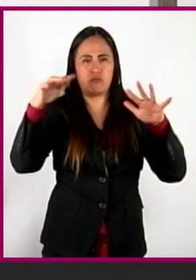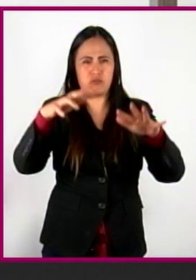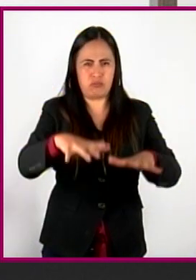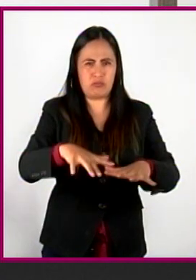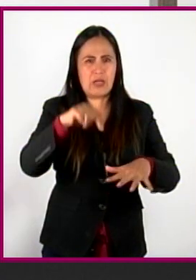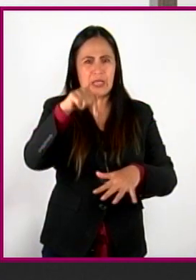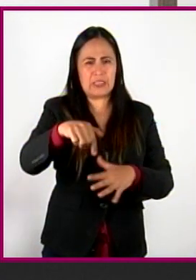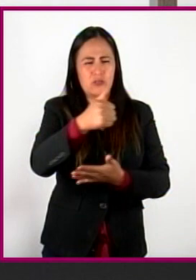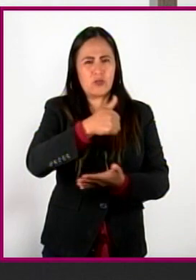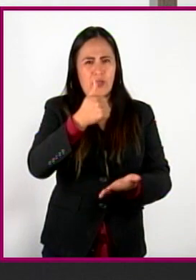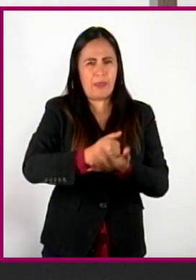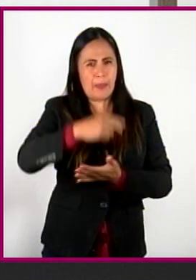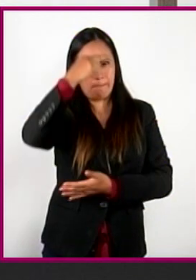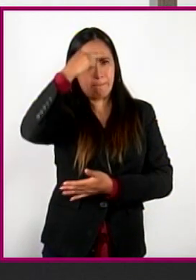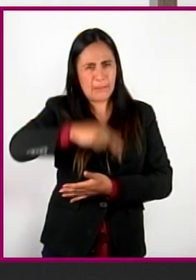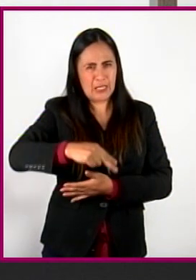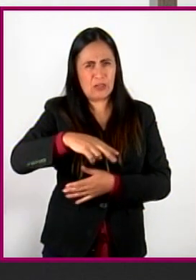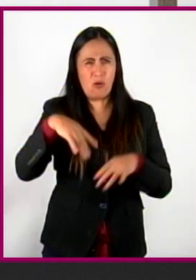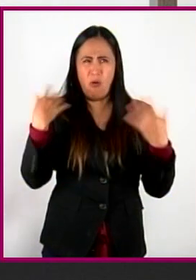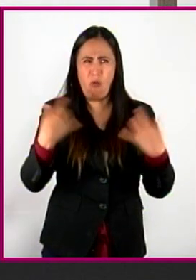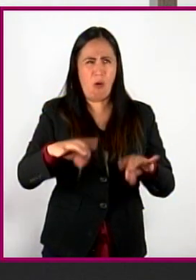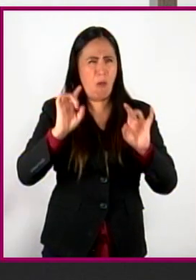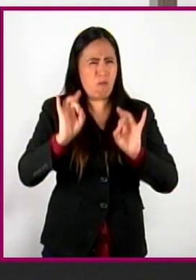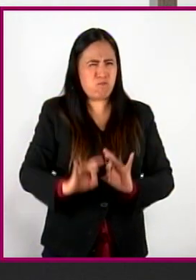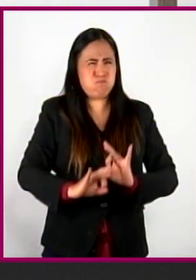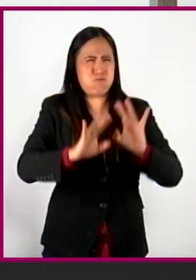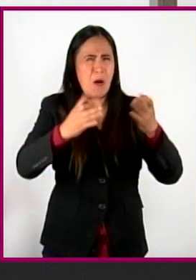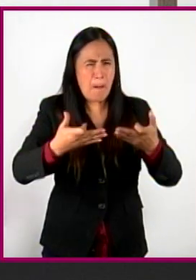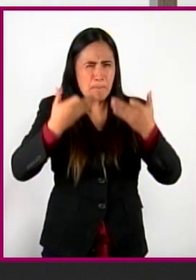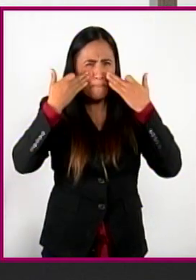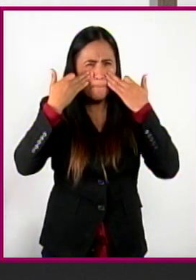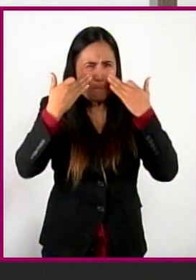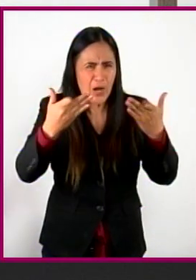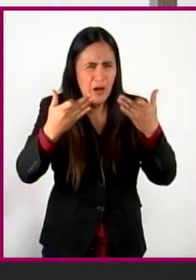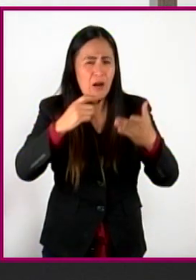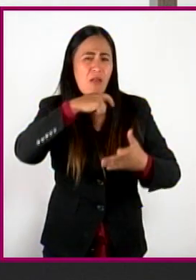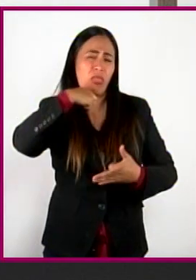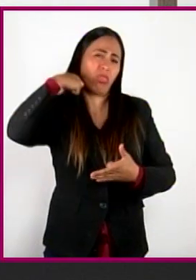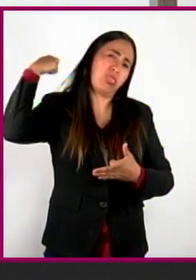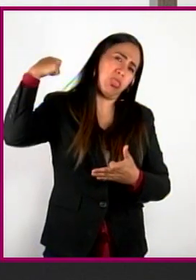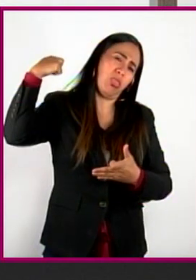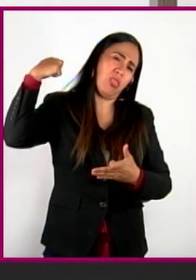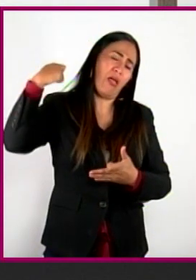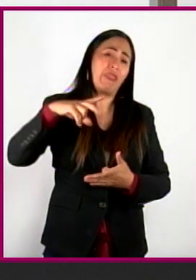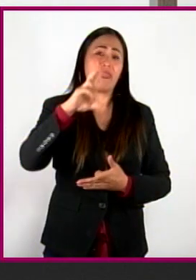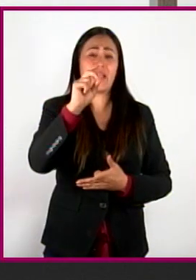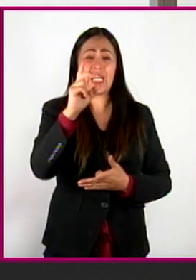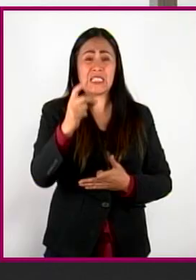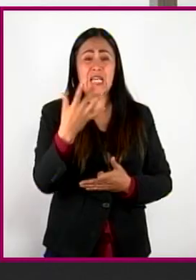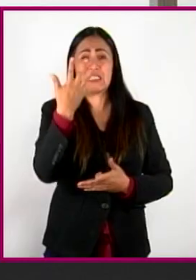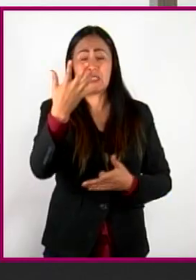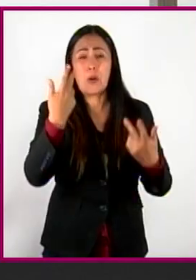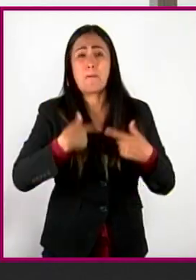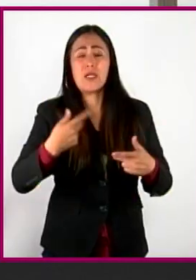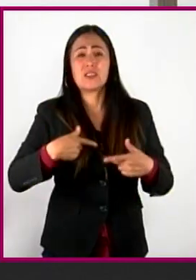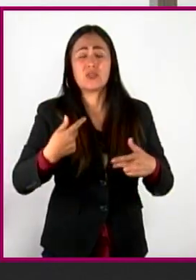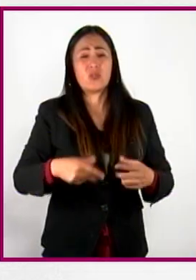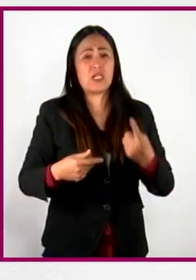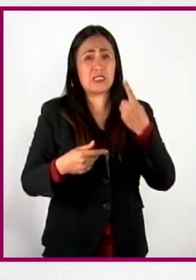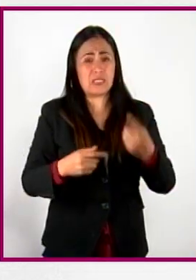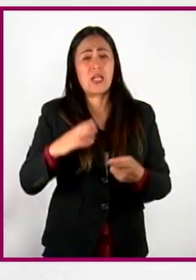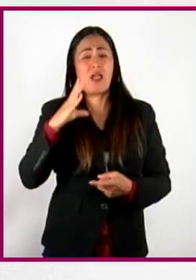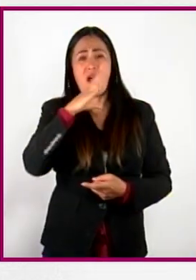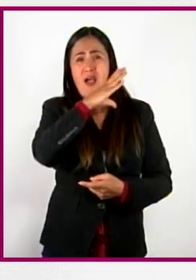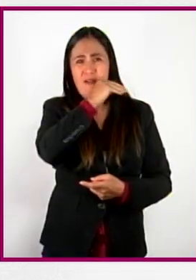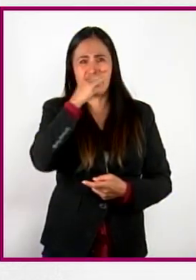México para presenciar un terrible suceso, el ahorcamiento de 35 afrodescendientes, entre ellos siete mujeres.